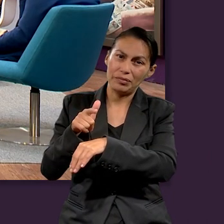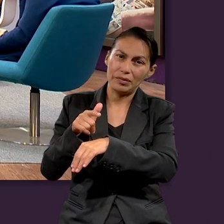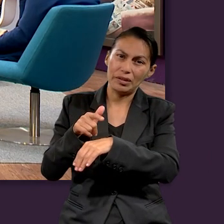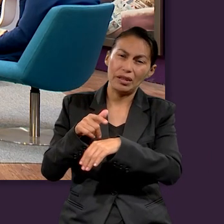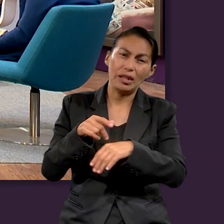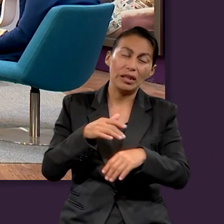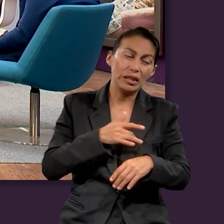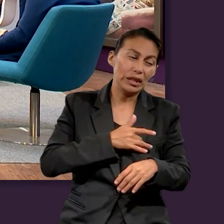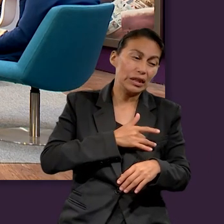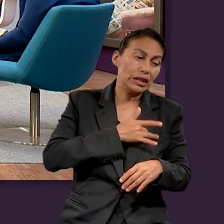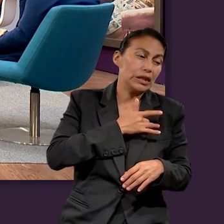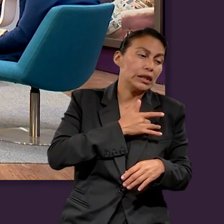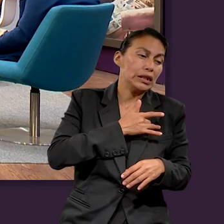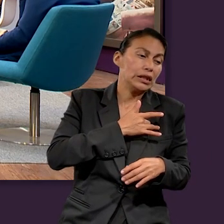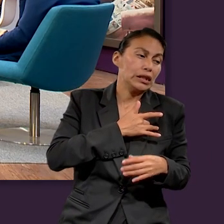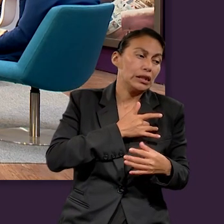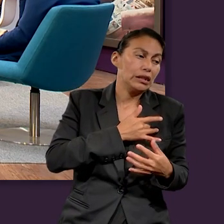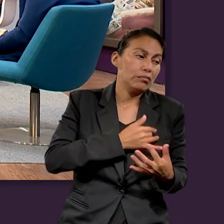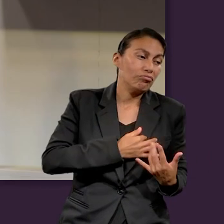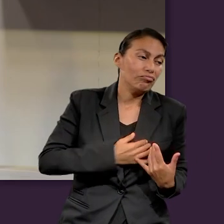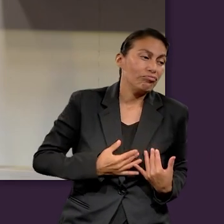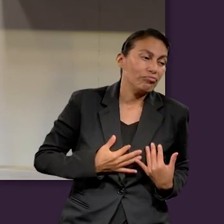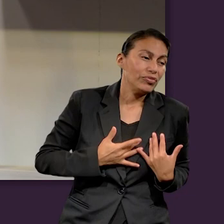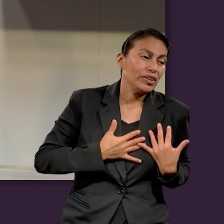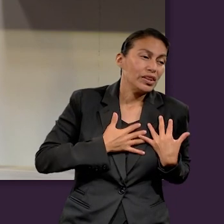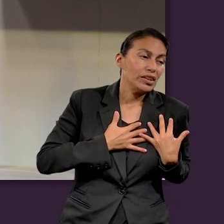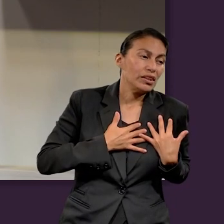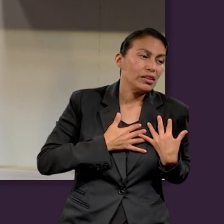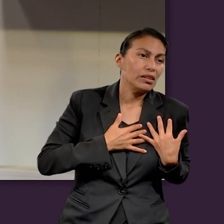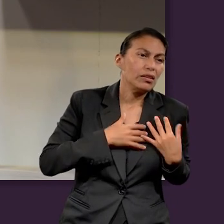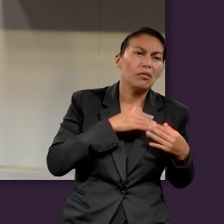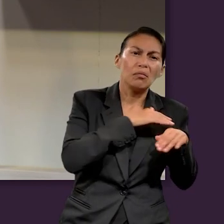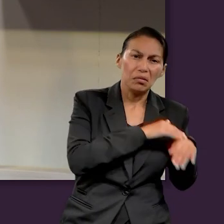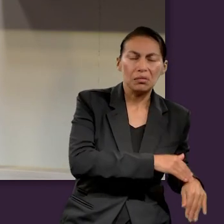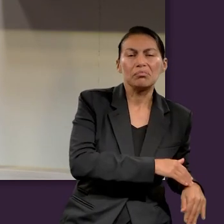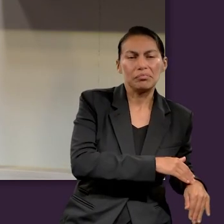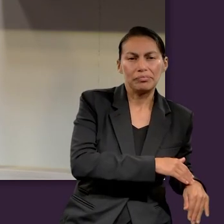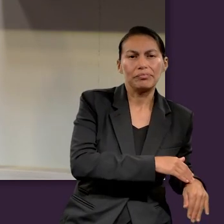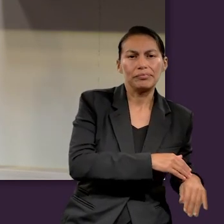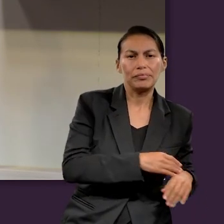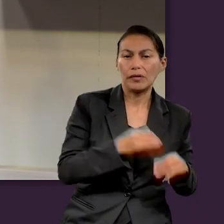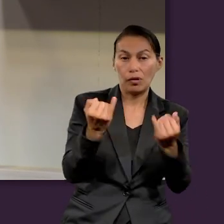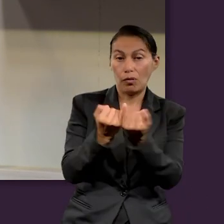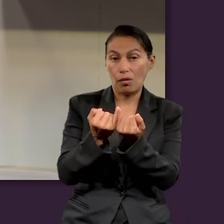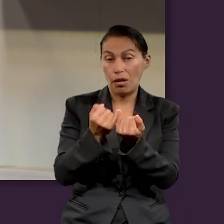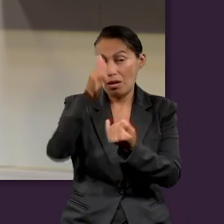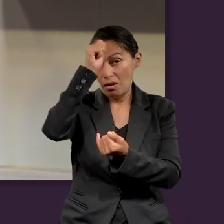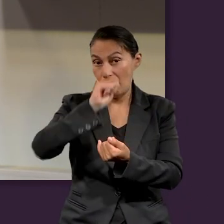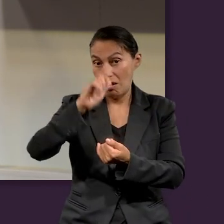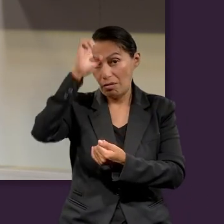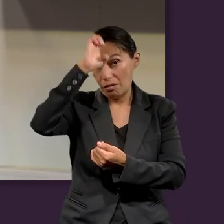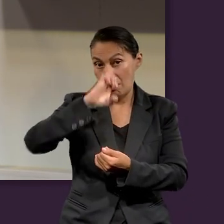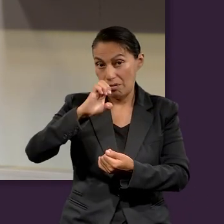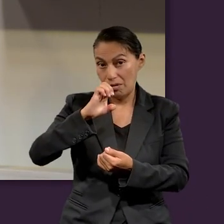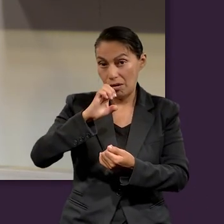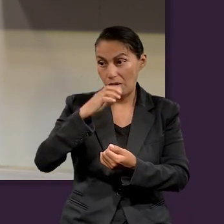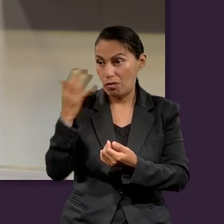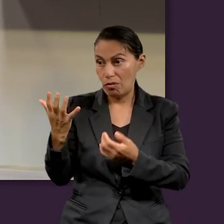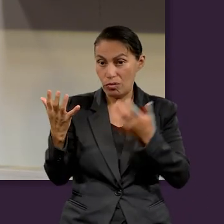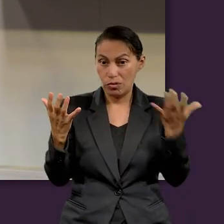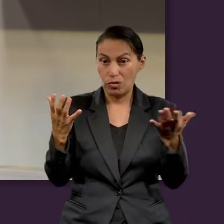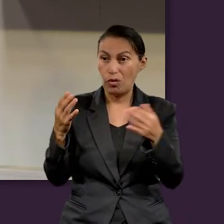o obedecer a esos sentimientos y emociones. A Danieva también, ¿verdad?